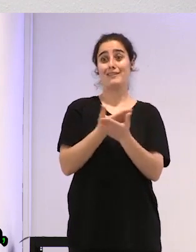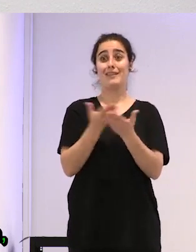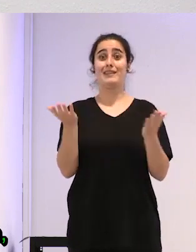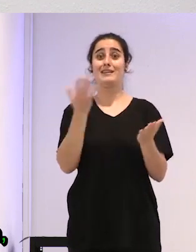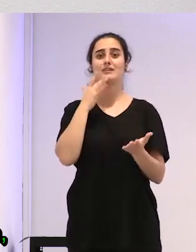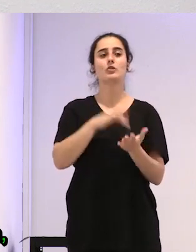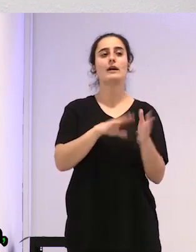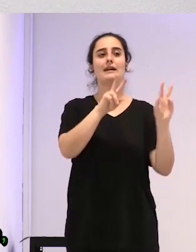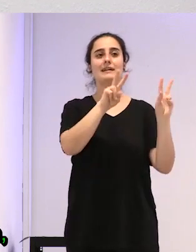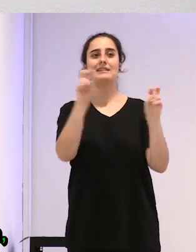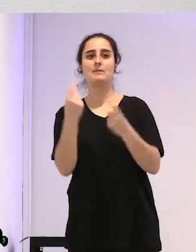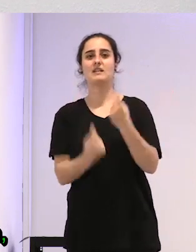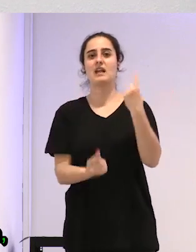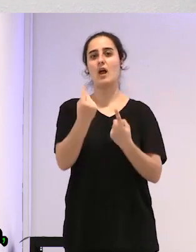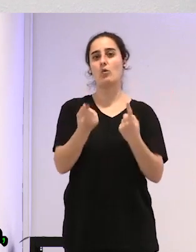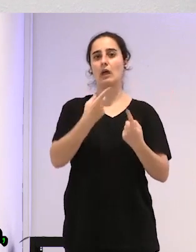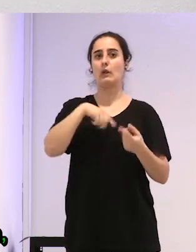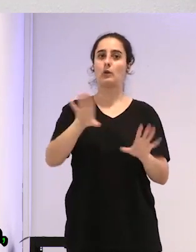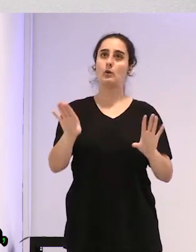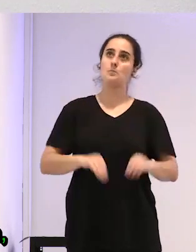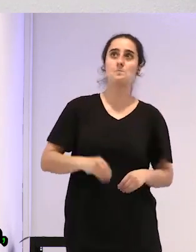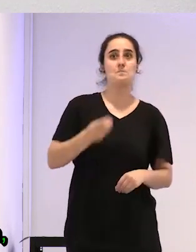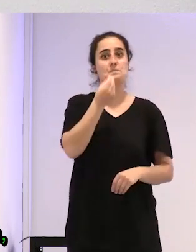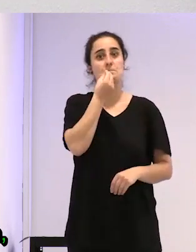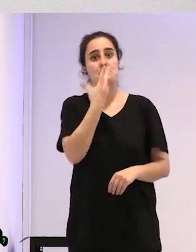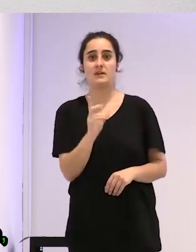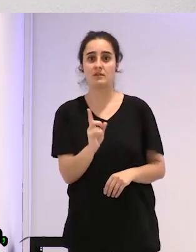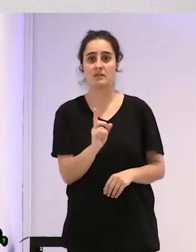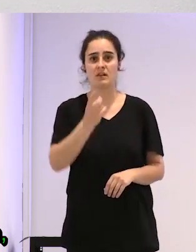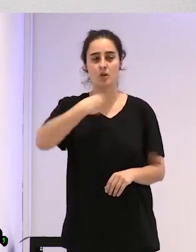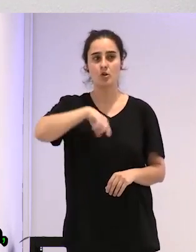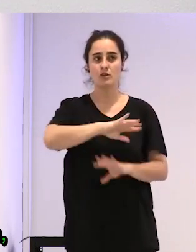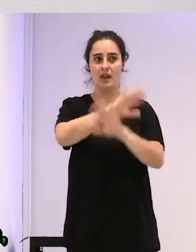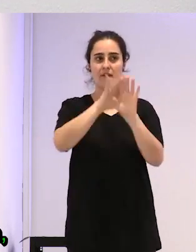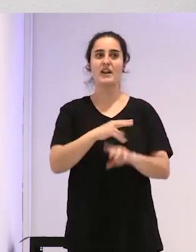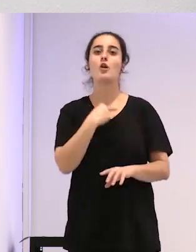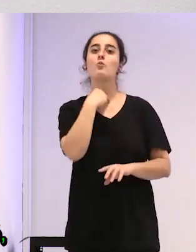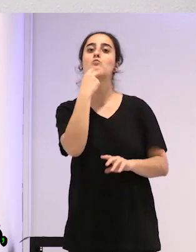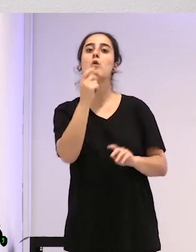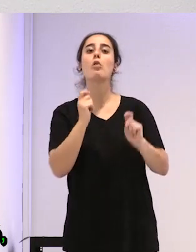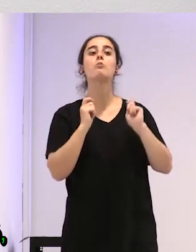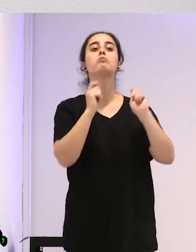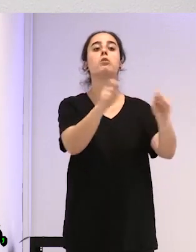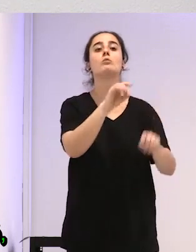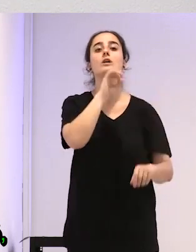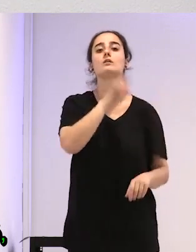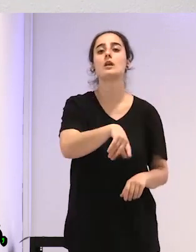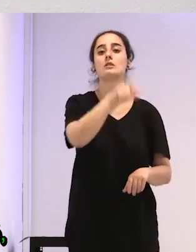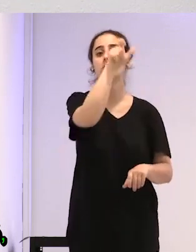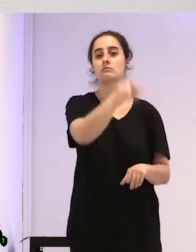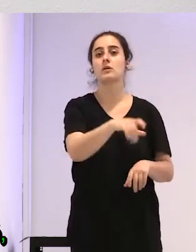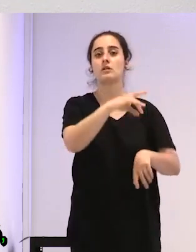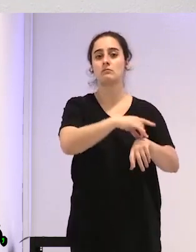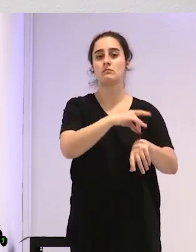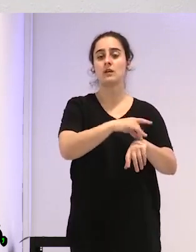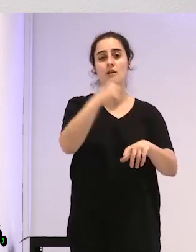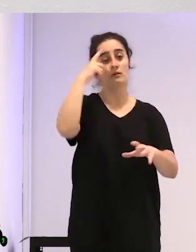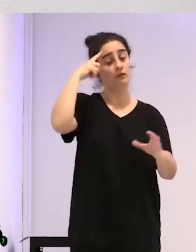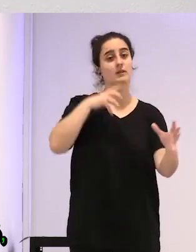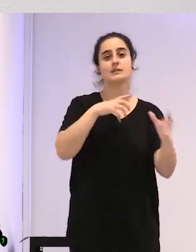acabamos de encajar muy bien, siempre damos la voz a los psiquiatras, ¿no? que es que él entiende más,